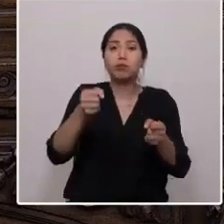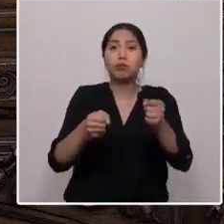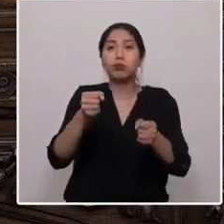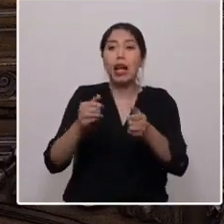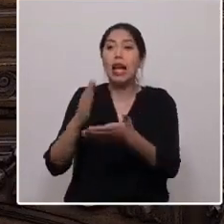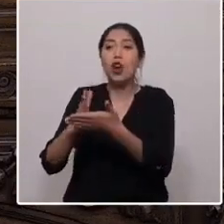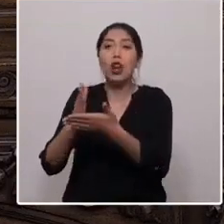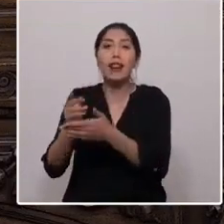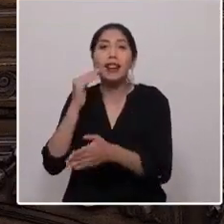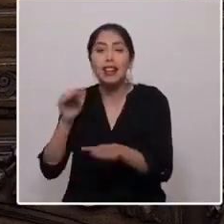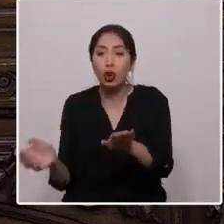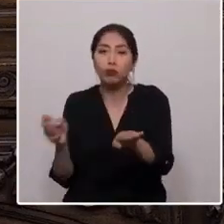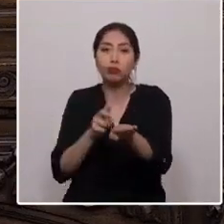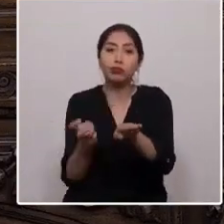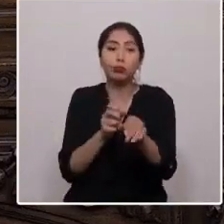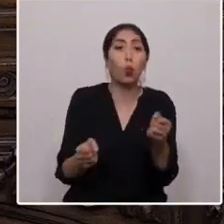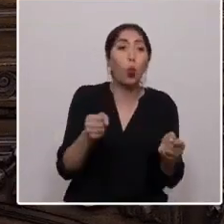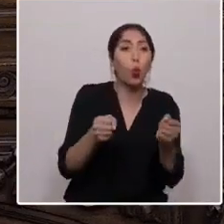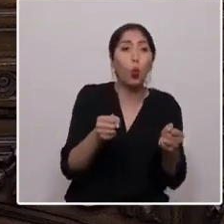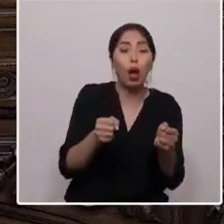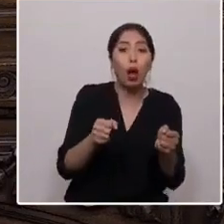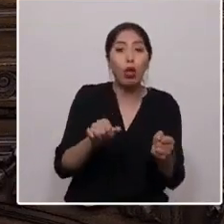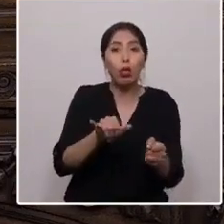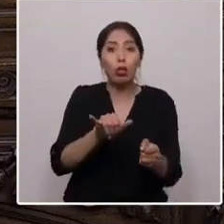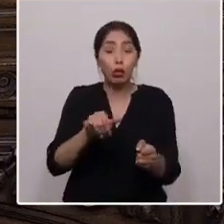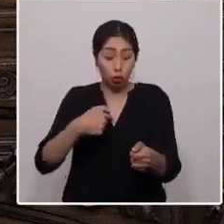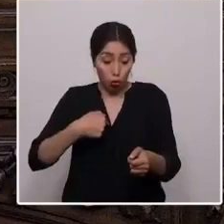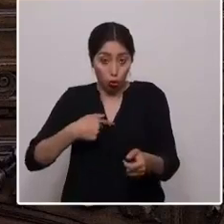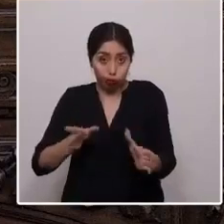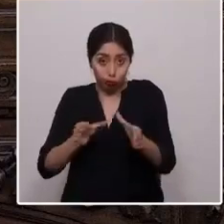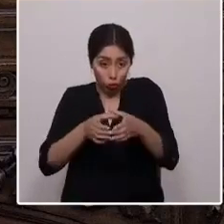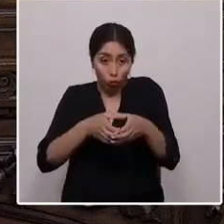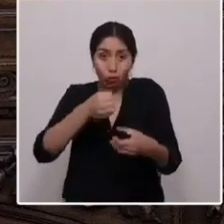trabajadora, así como de millones de chilenas y chilenos.